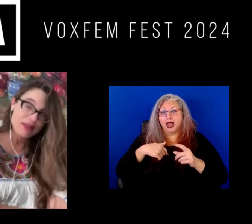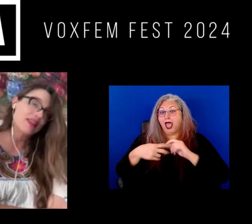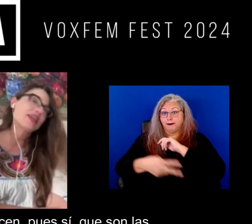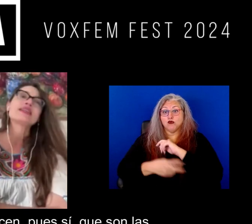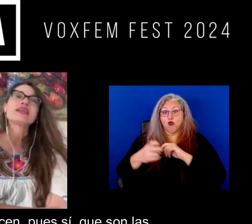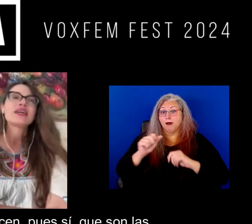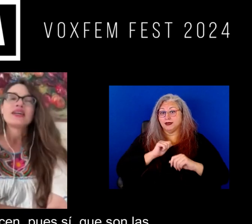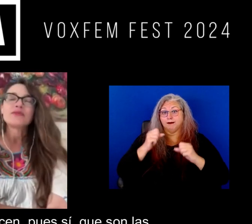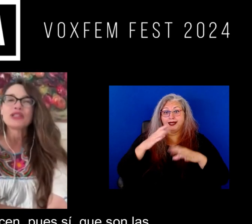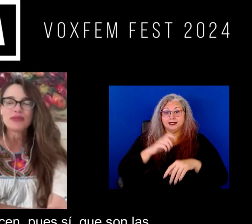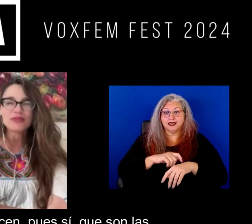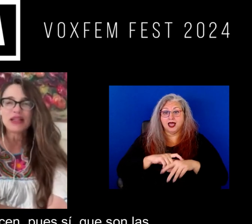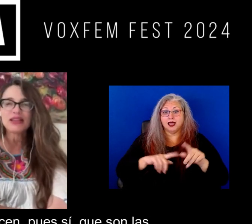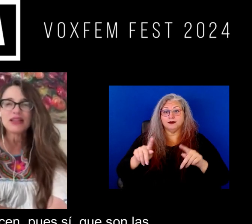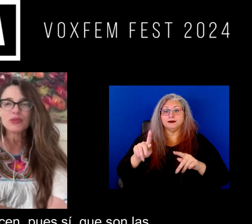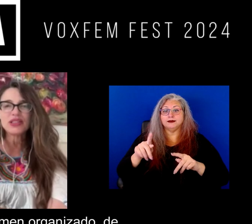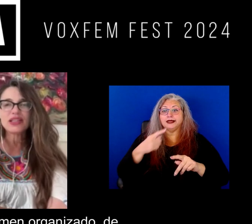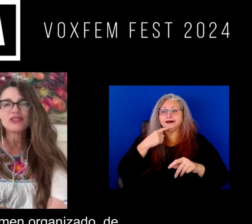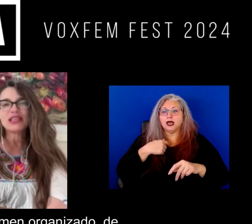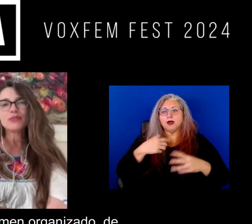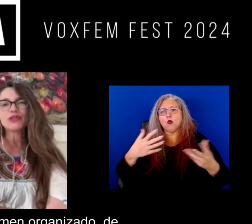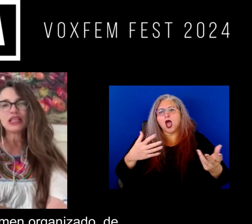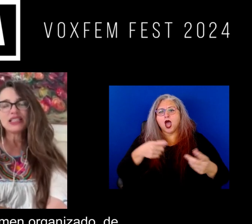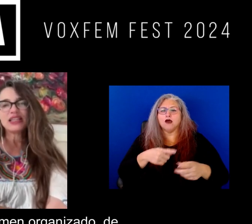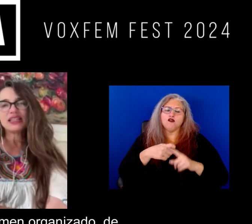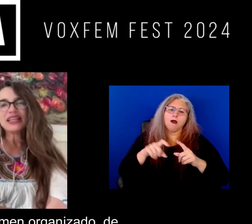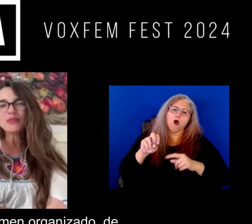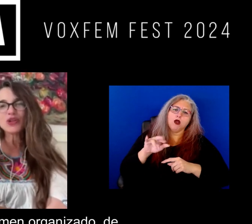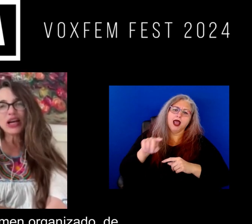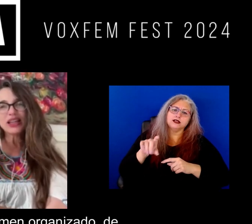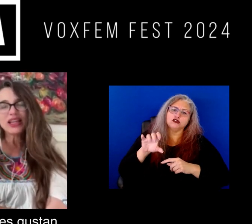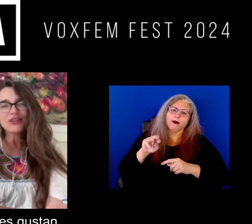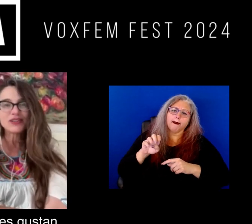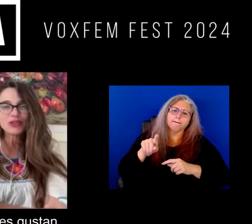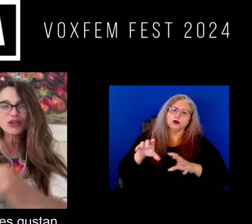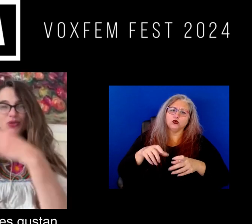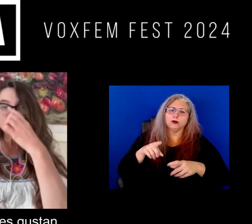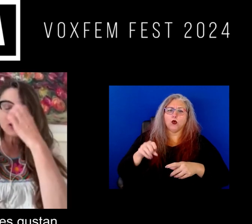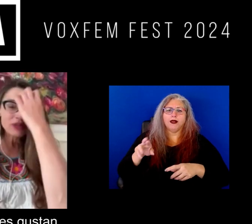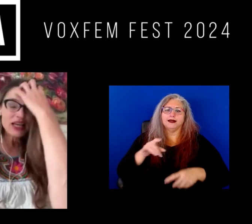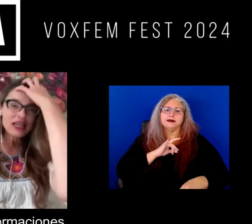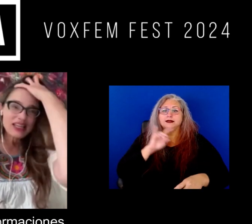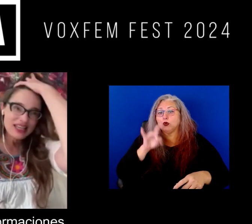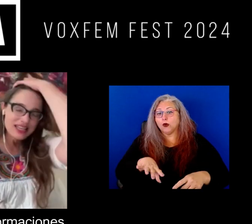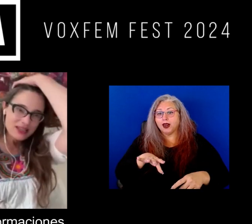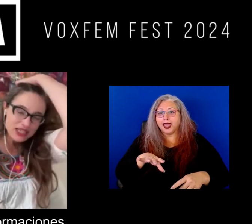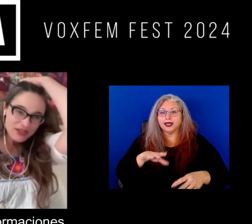muchas veces muchas veces me dicen pues sí que son las personas del crimen organizado o no les gustan